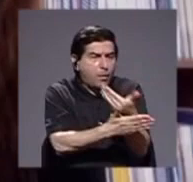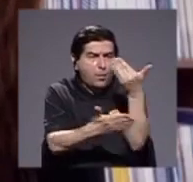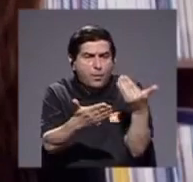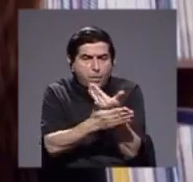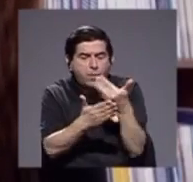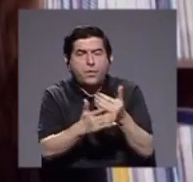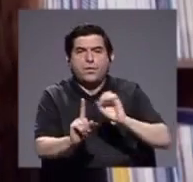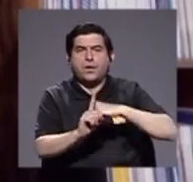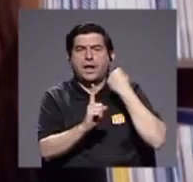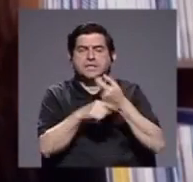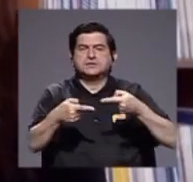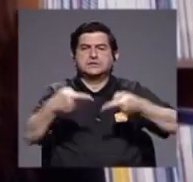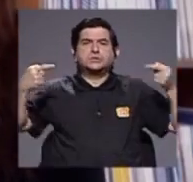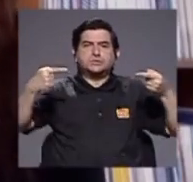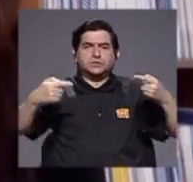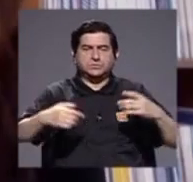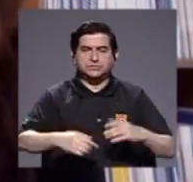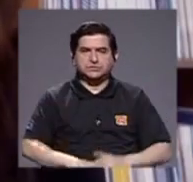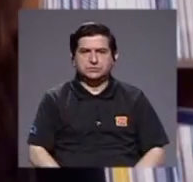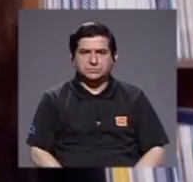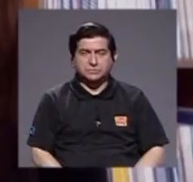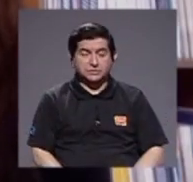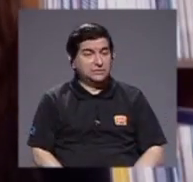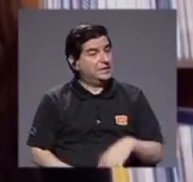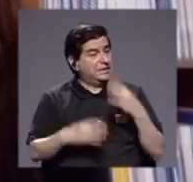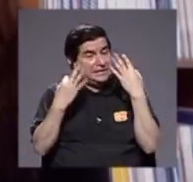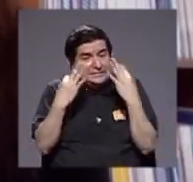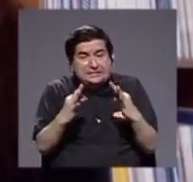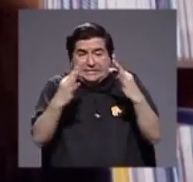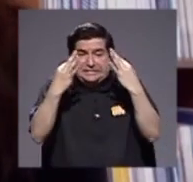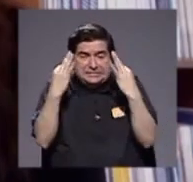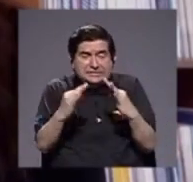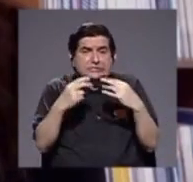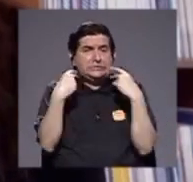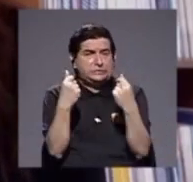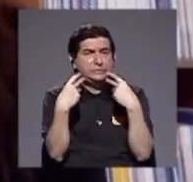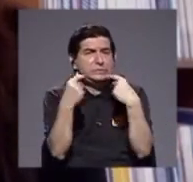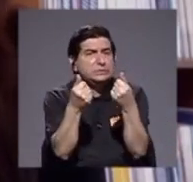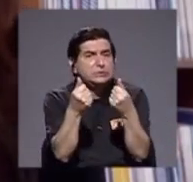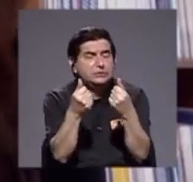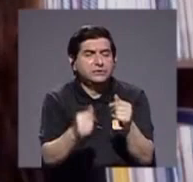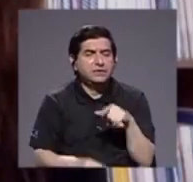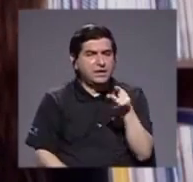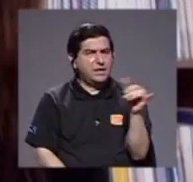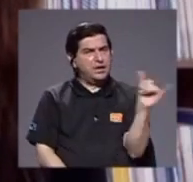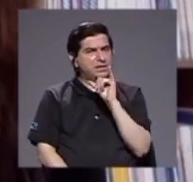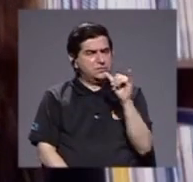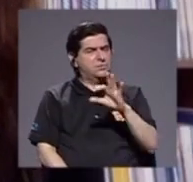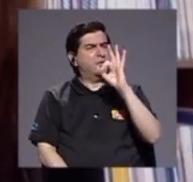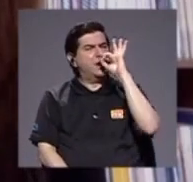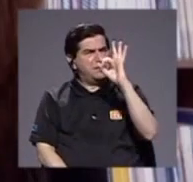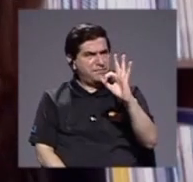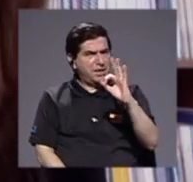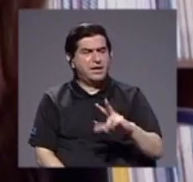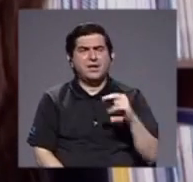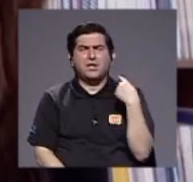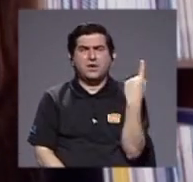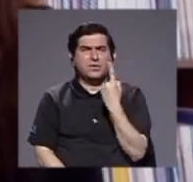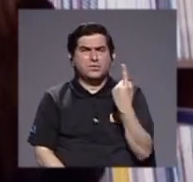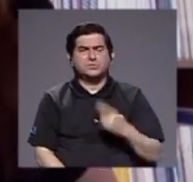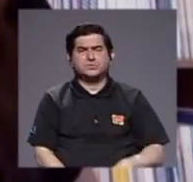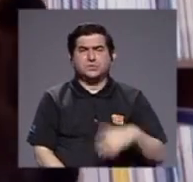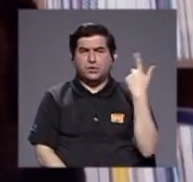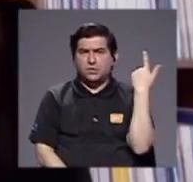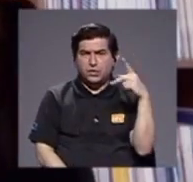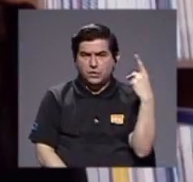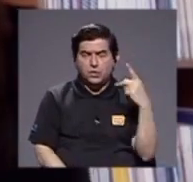adversidad a golpe de tambor y bueno y eso también está muy bien porque esto no solamente es una amenaza